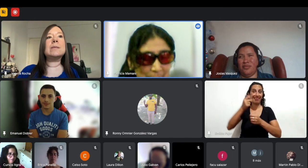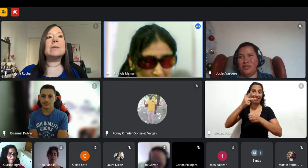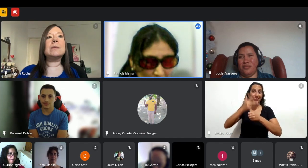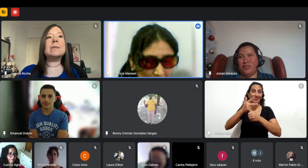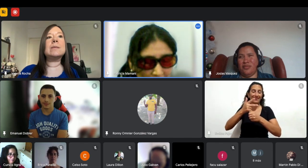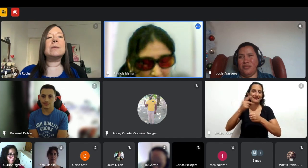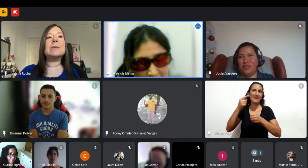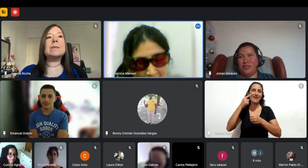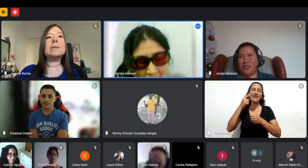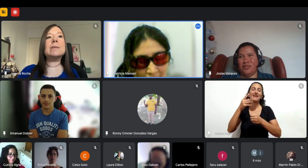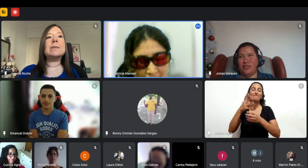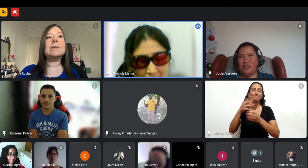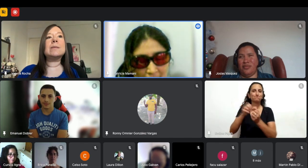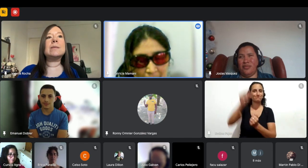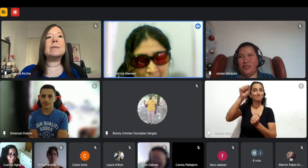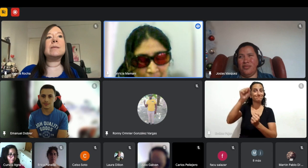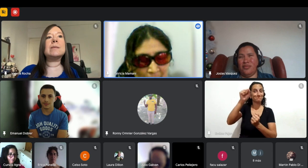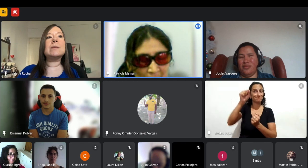programación